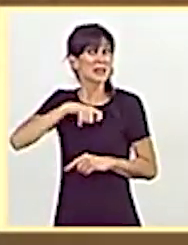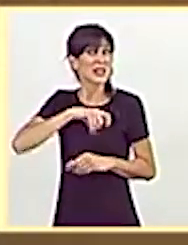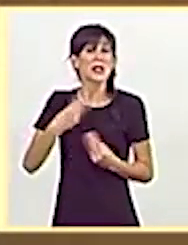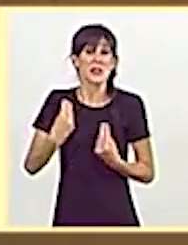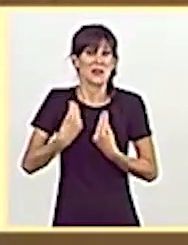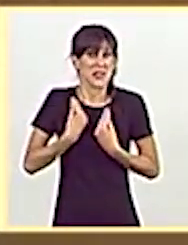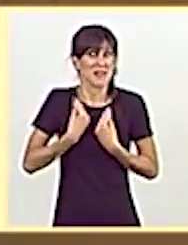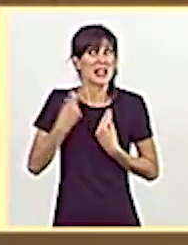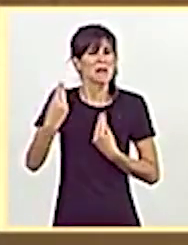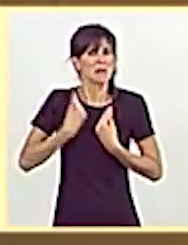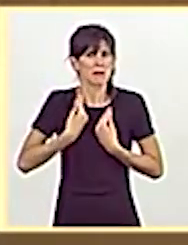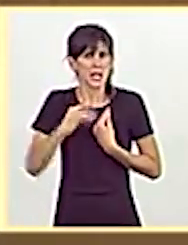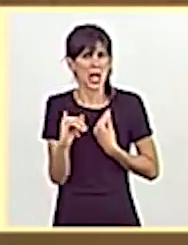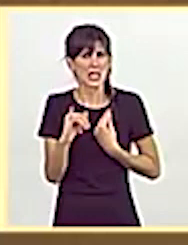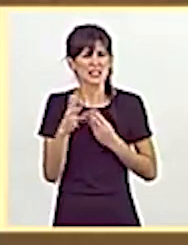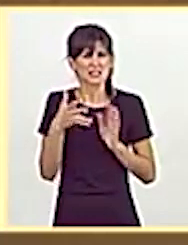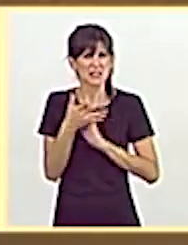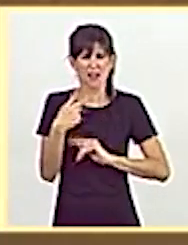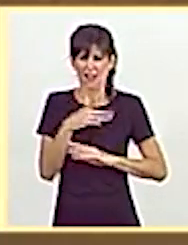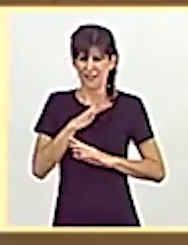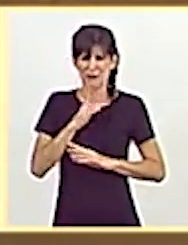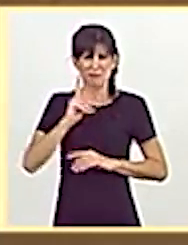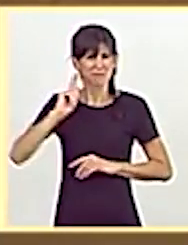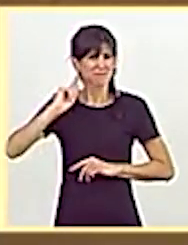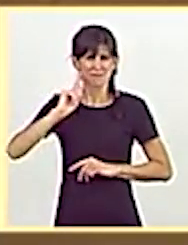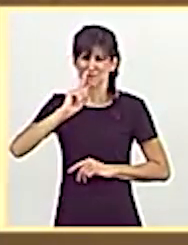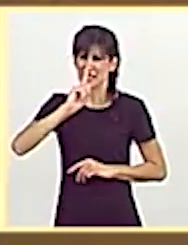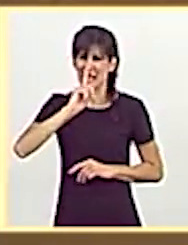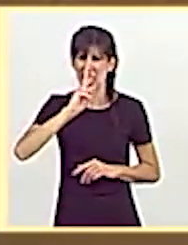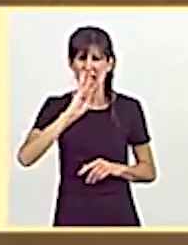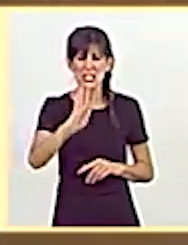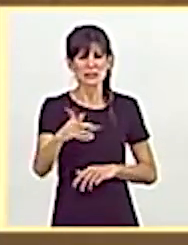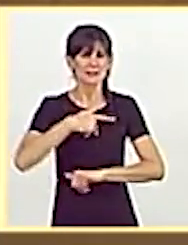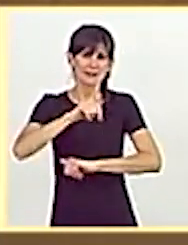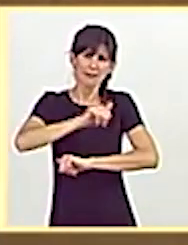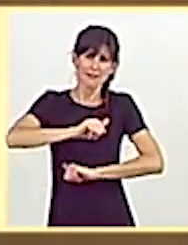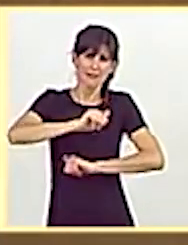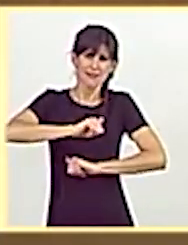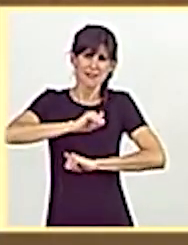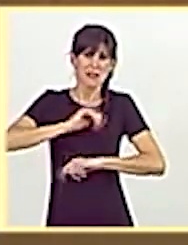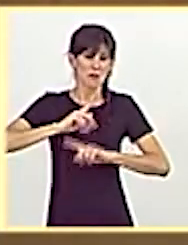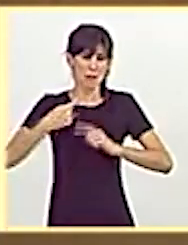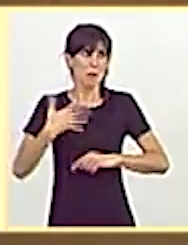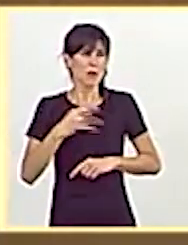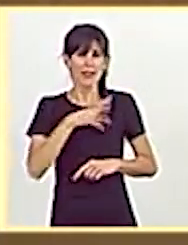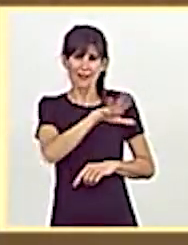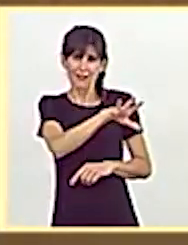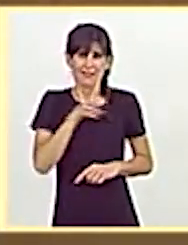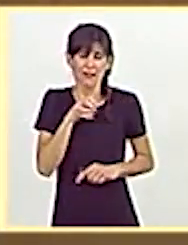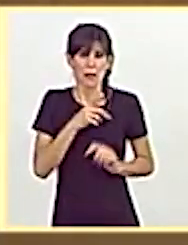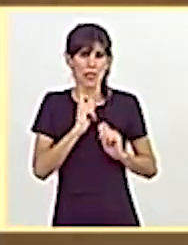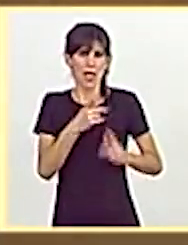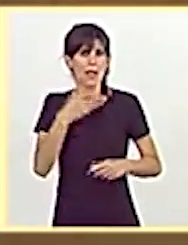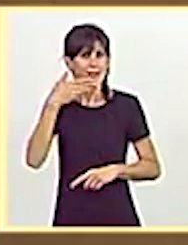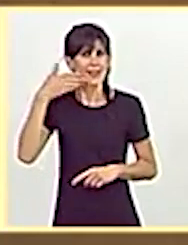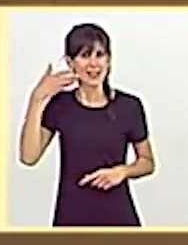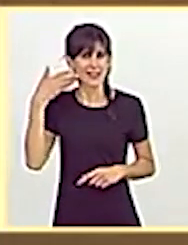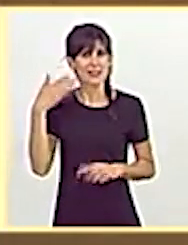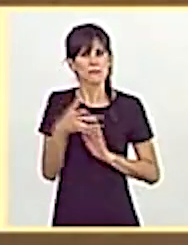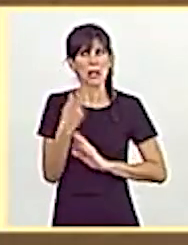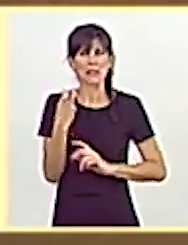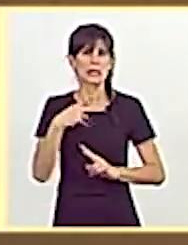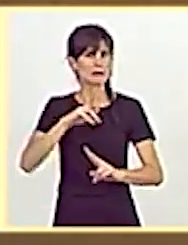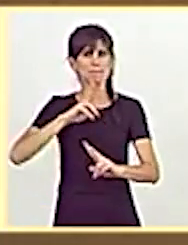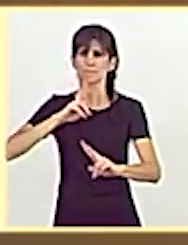viven y que llevan décadas esperando que sus familiares puedan ser recuperados y dignificados necesitan